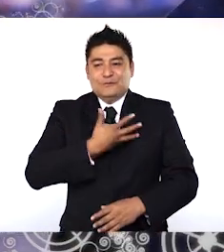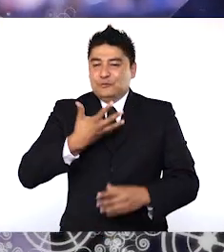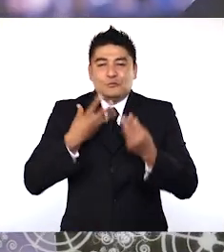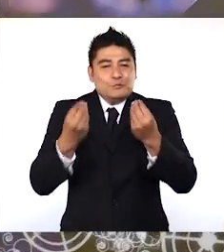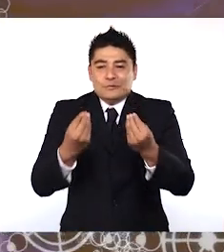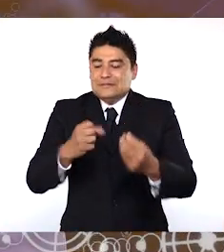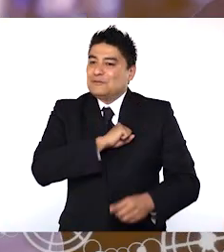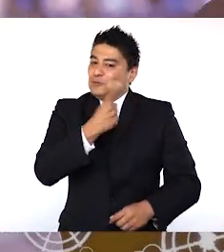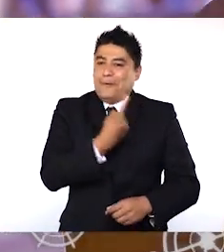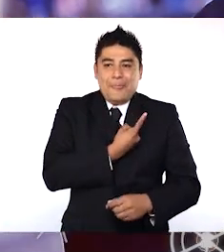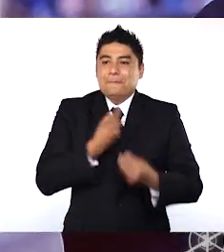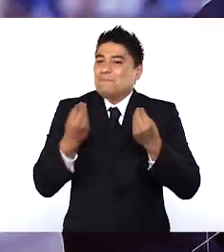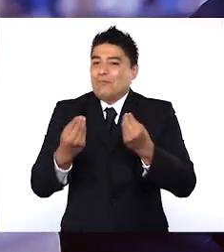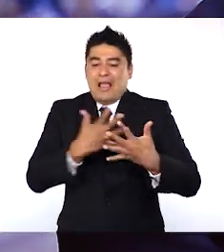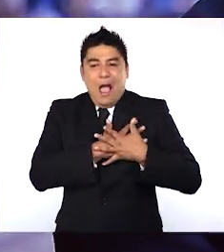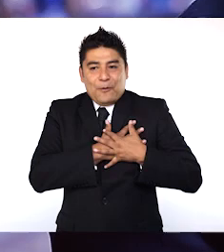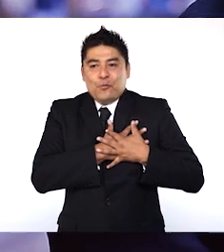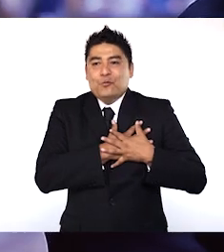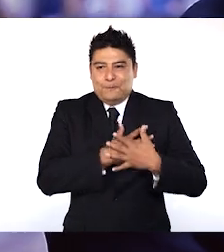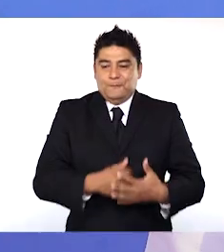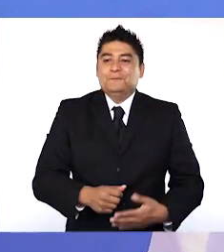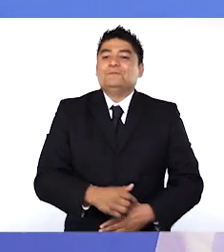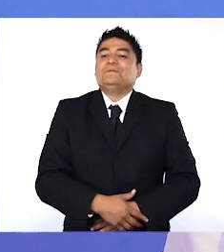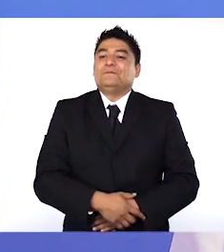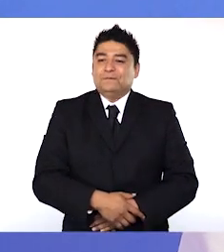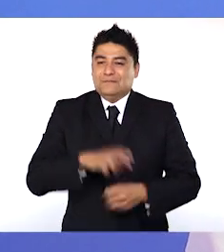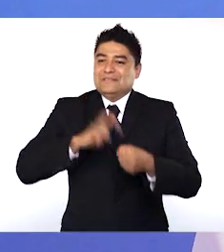tengas mucha salud, mucho amor.